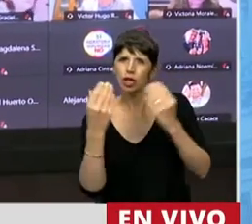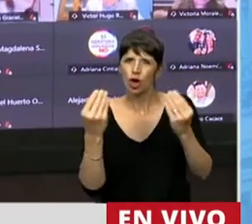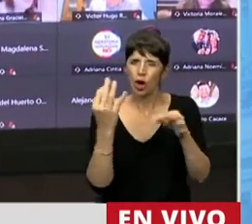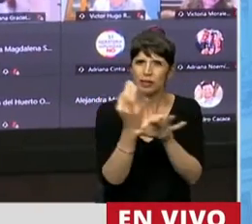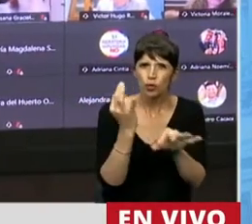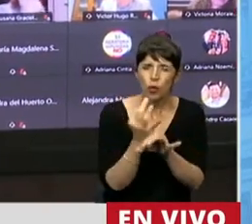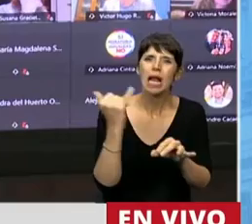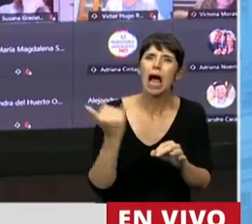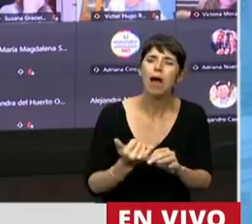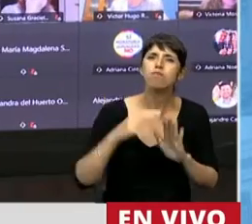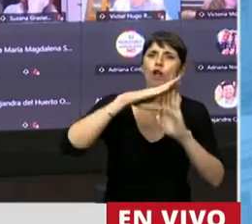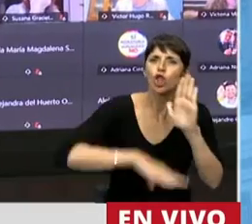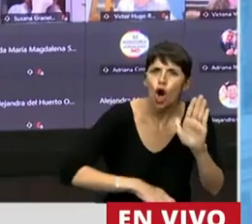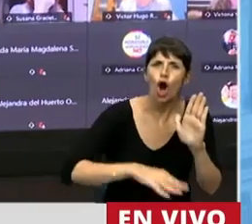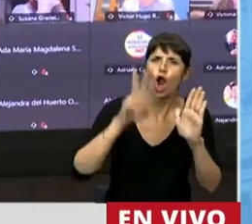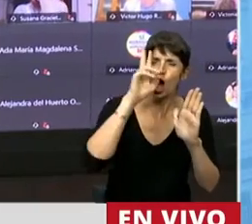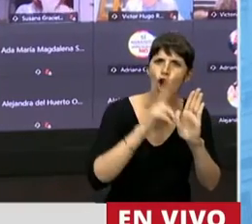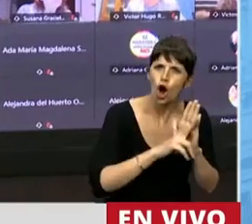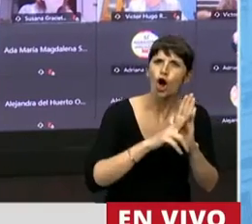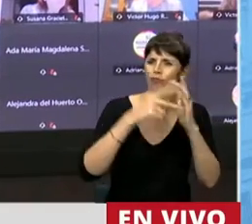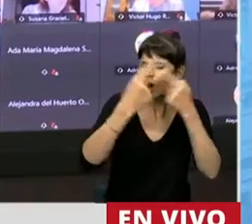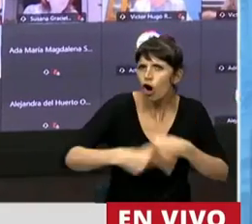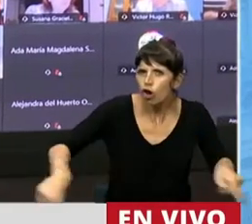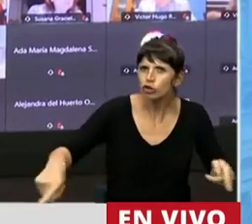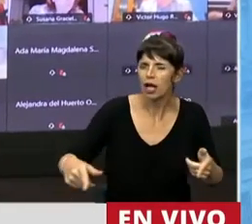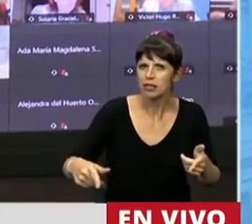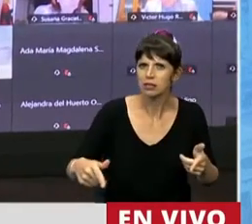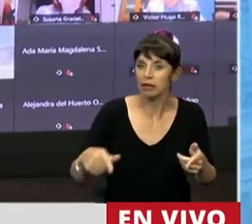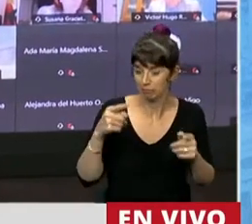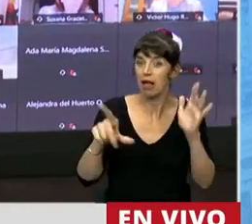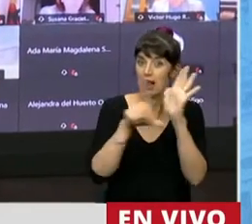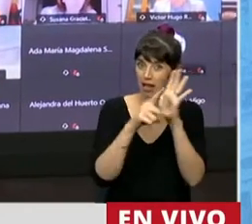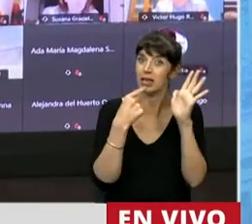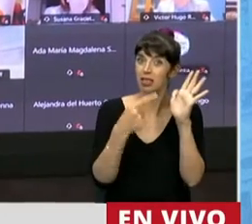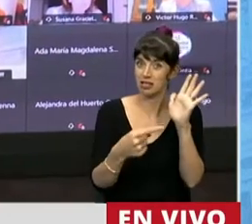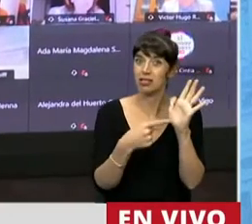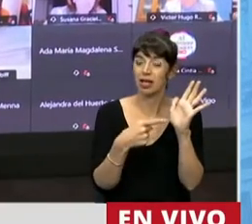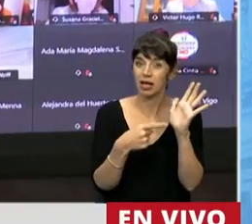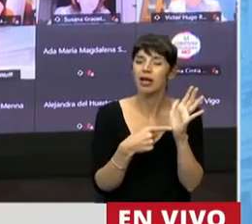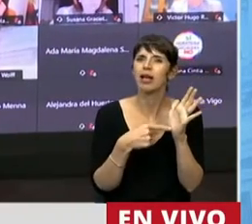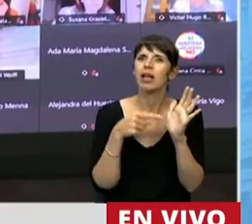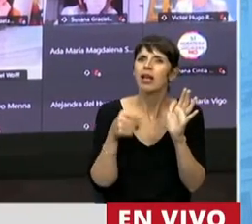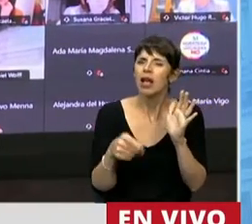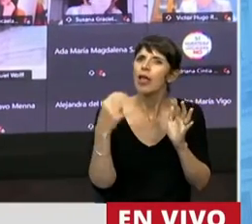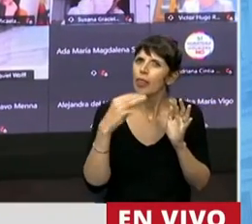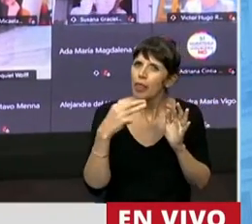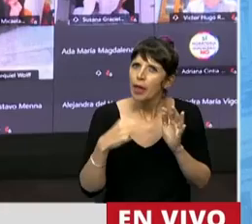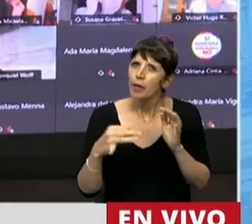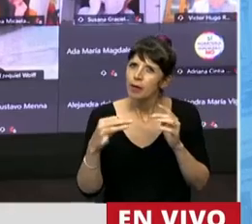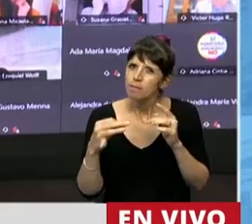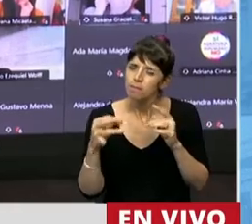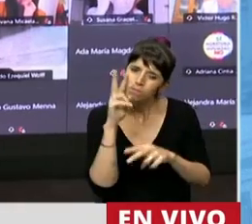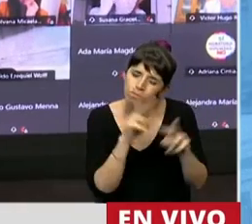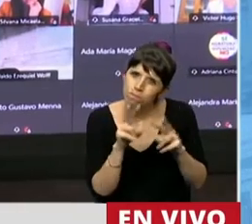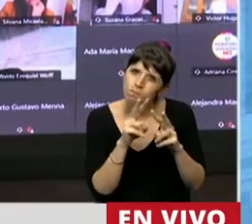diferentes, con protocolos, con esquemas que nos van a llevar, y esta ley lo dice, a que se tengan que revisar y volver